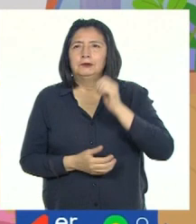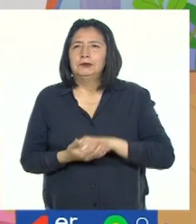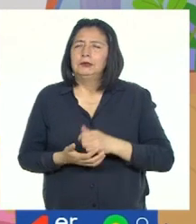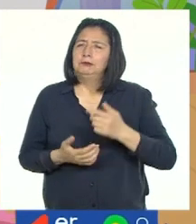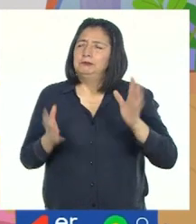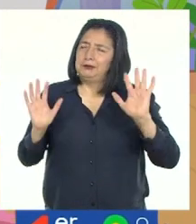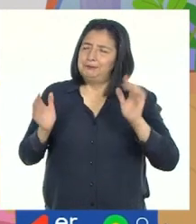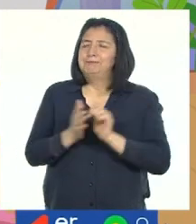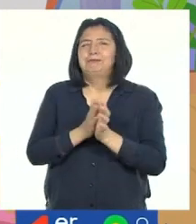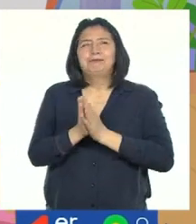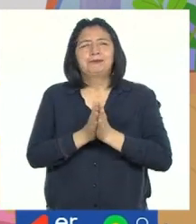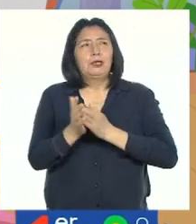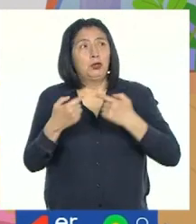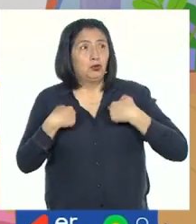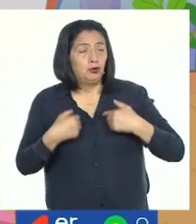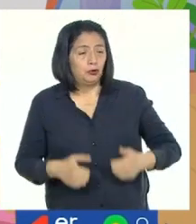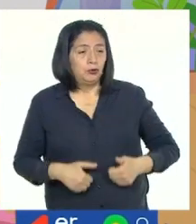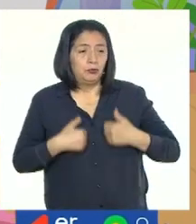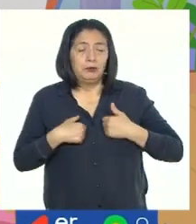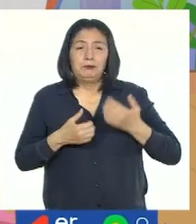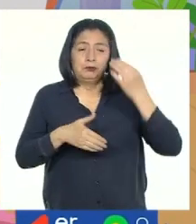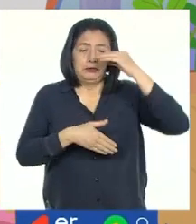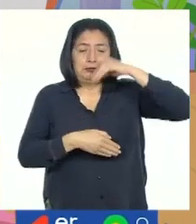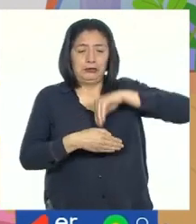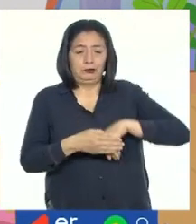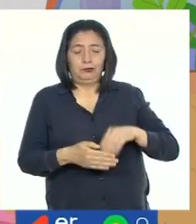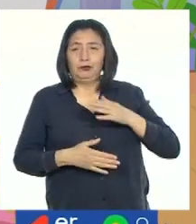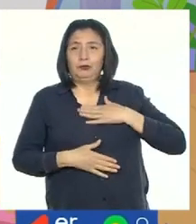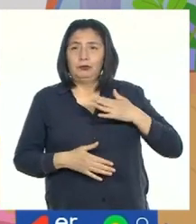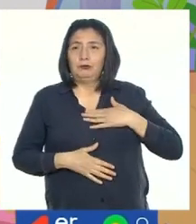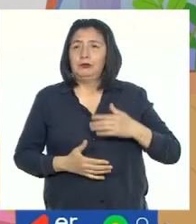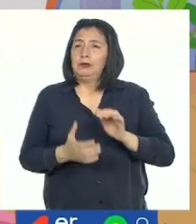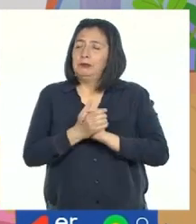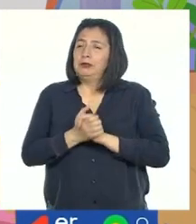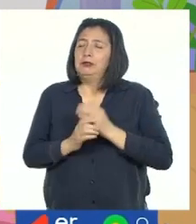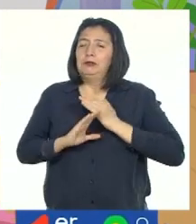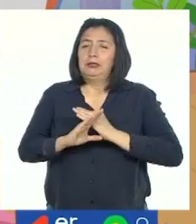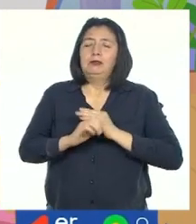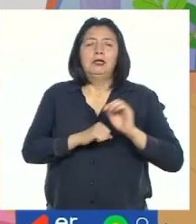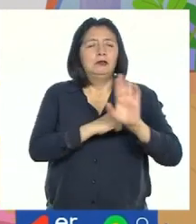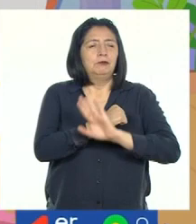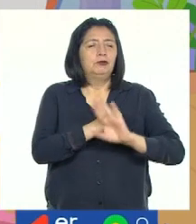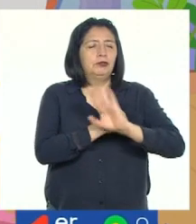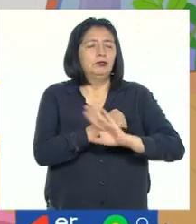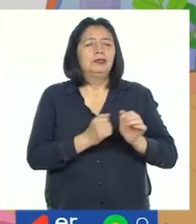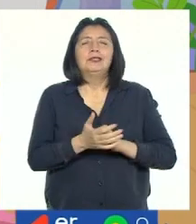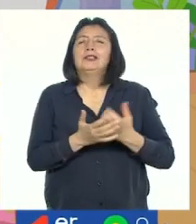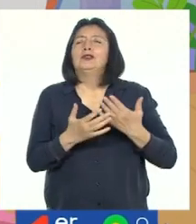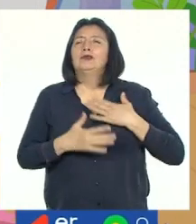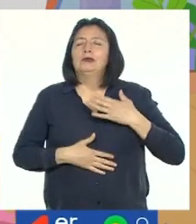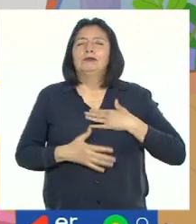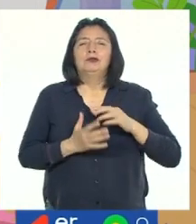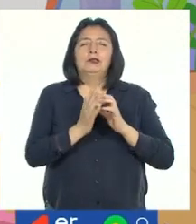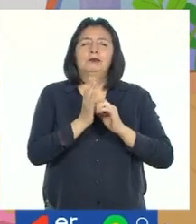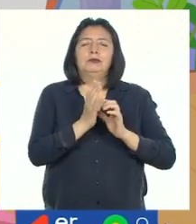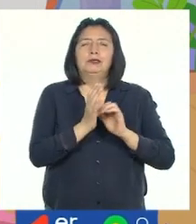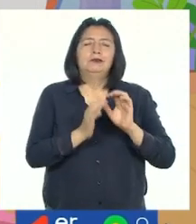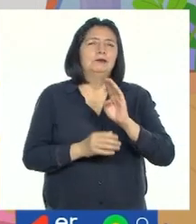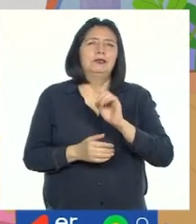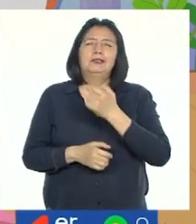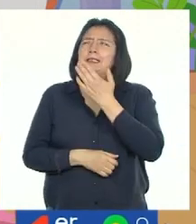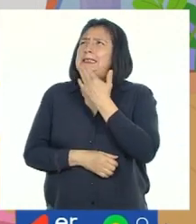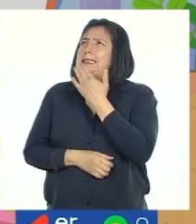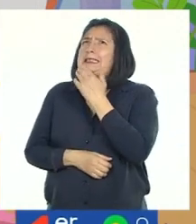Muy bien. Vivo en el cuerpo humano y tengo muchos amigos que me ayudan a proteger el cuerpo de los virus y bacterias. ¡Wow!